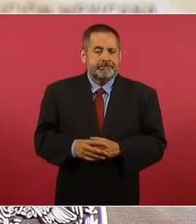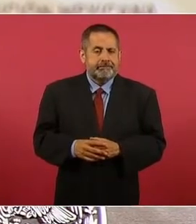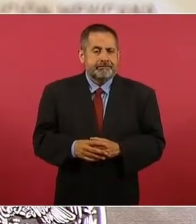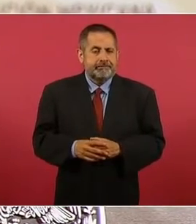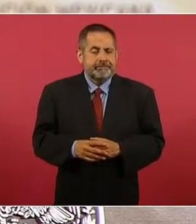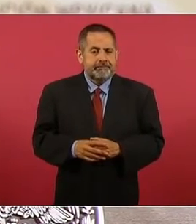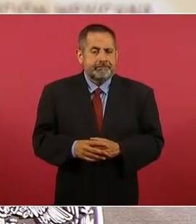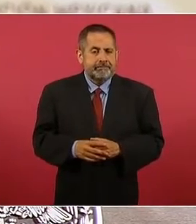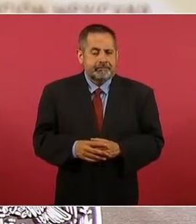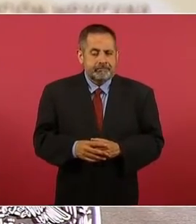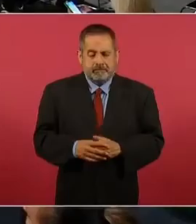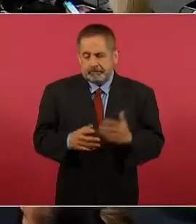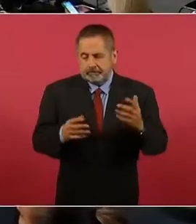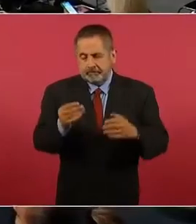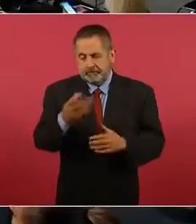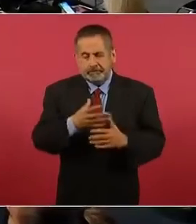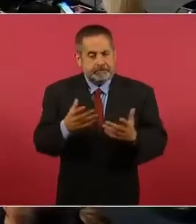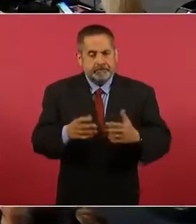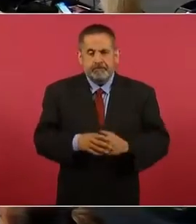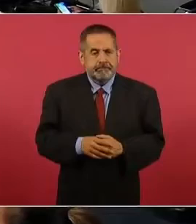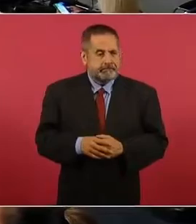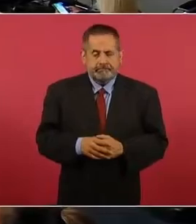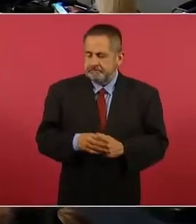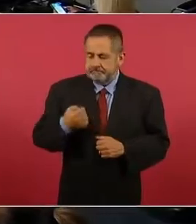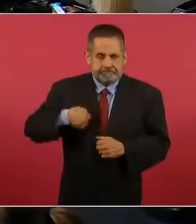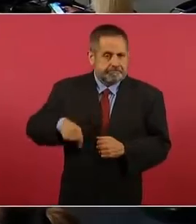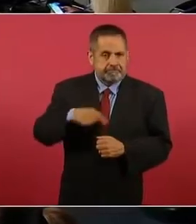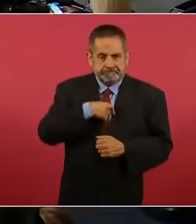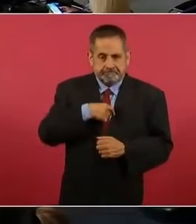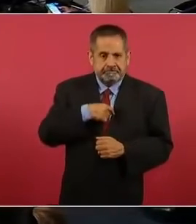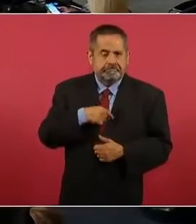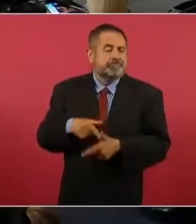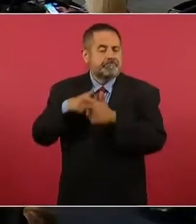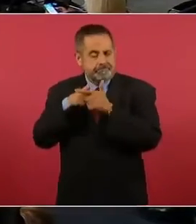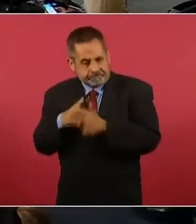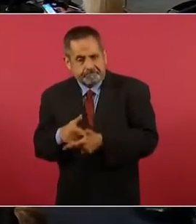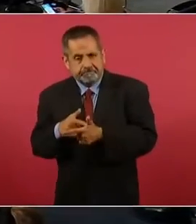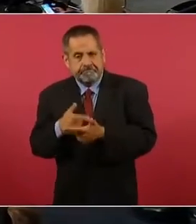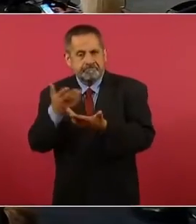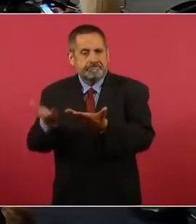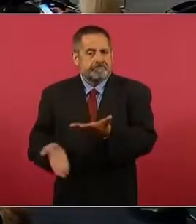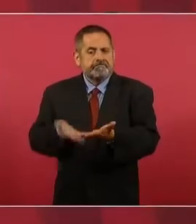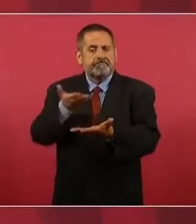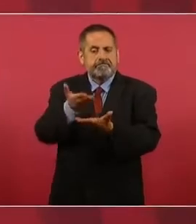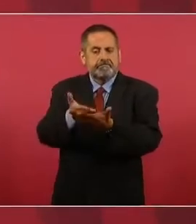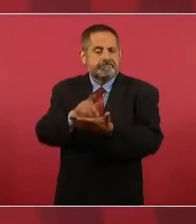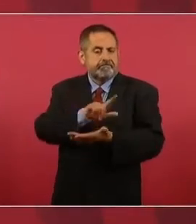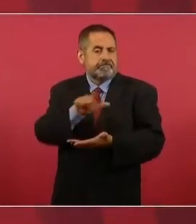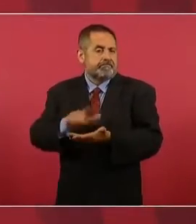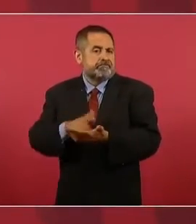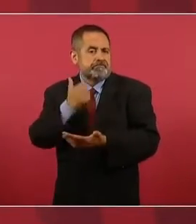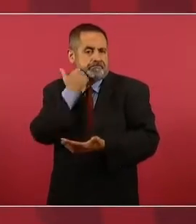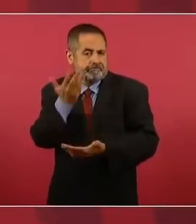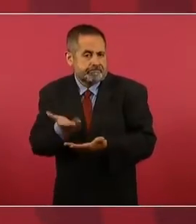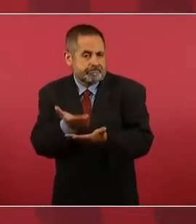De todas maneras nosotros vamos a presentar la propuesta